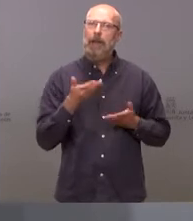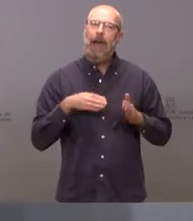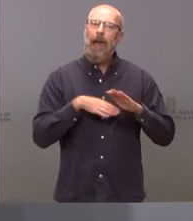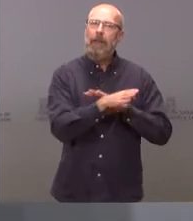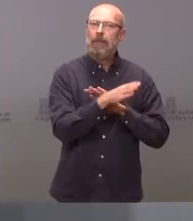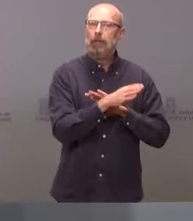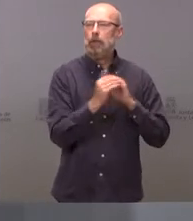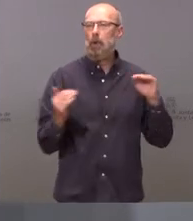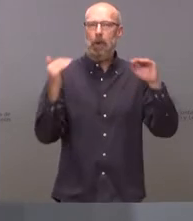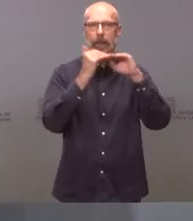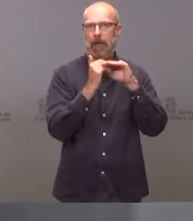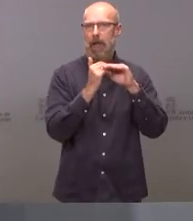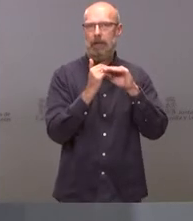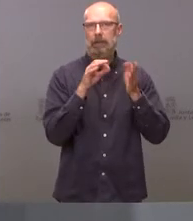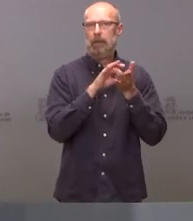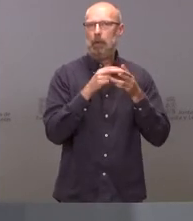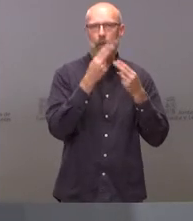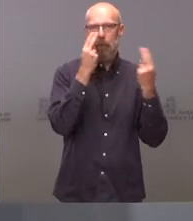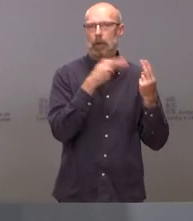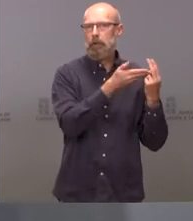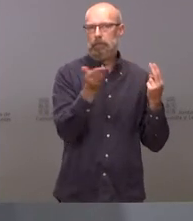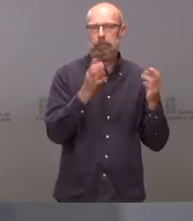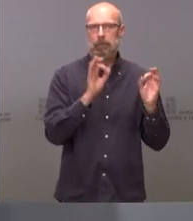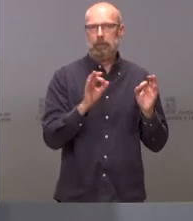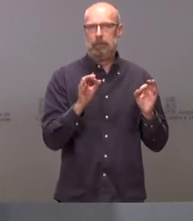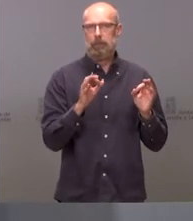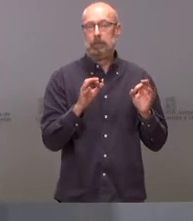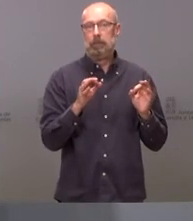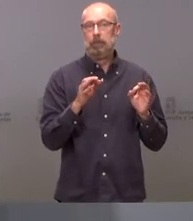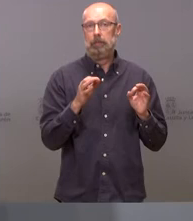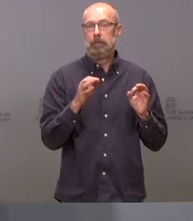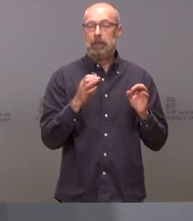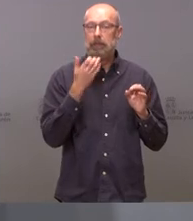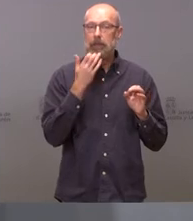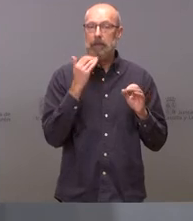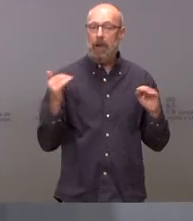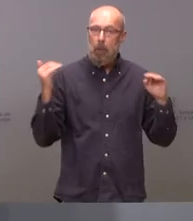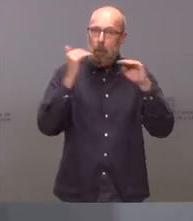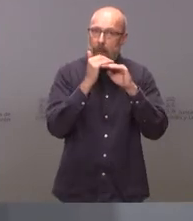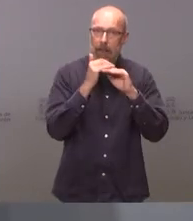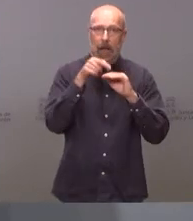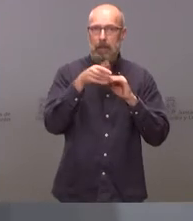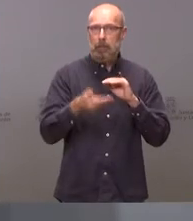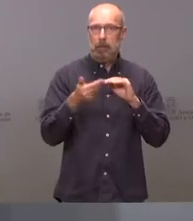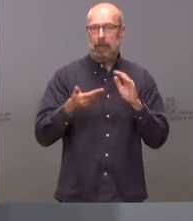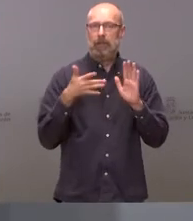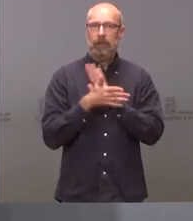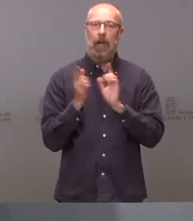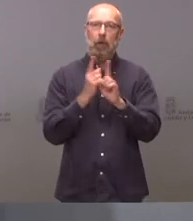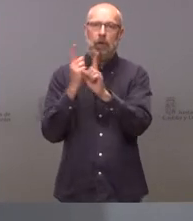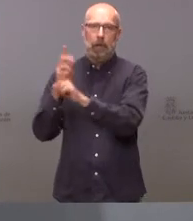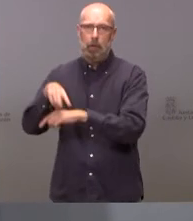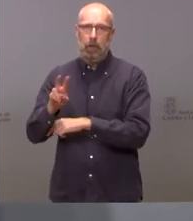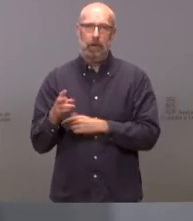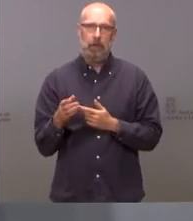igualdad quienes defendemos la igualdad hacemos cualquier cosa menos frentismo tan no es frentismo que hay comunidades